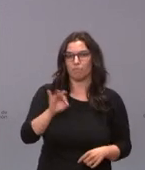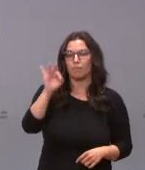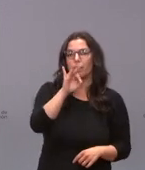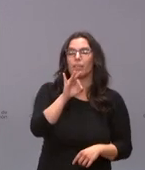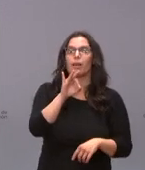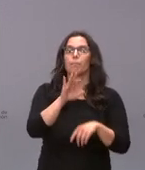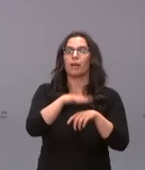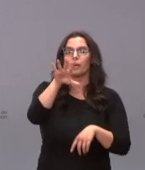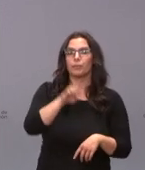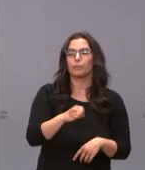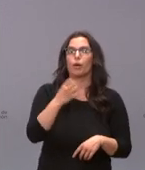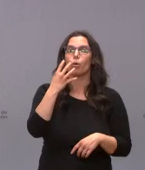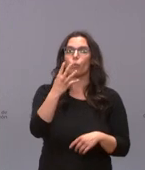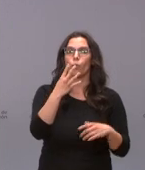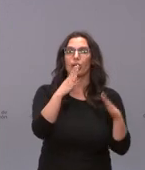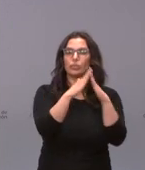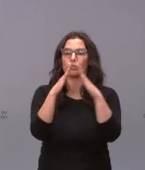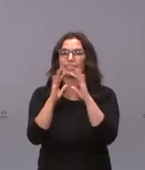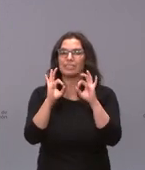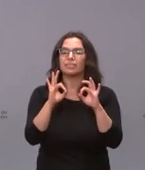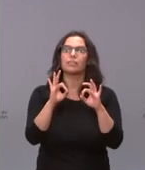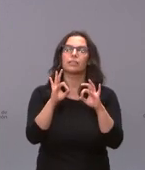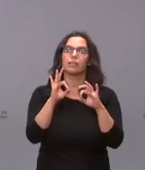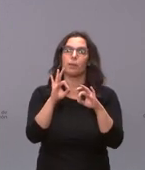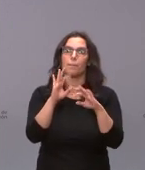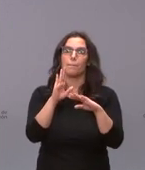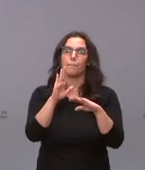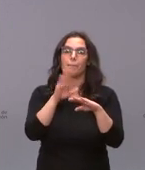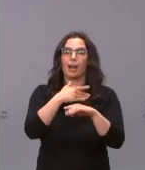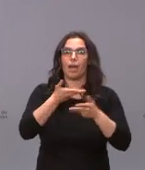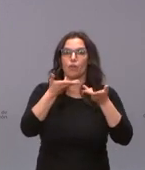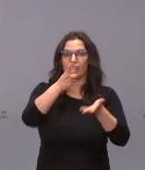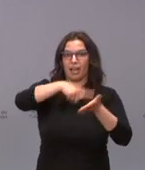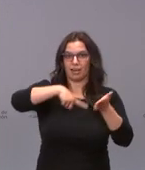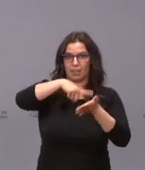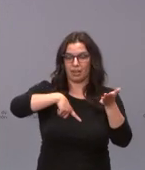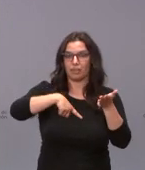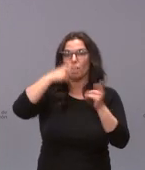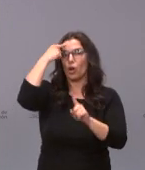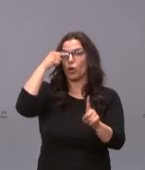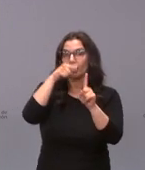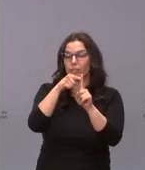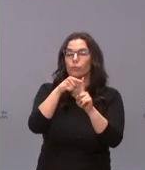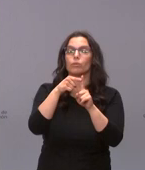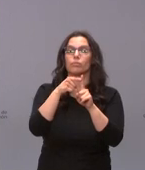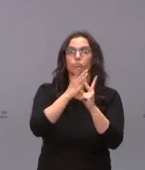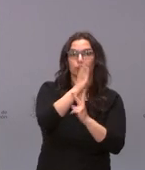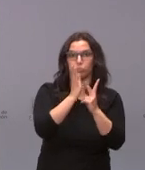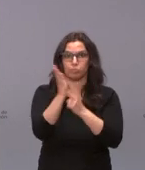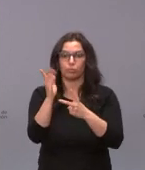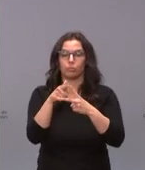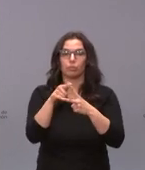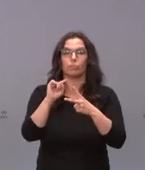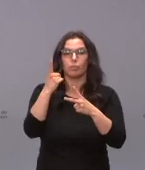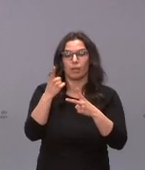para la adquisición de cuatro viviendas que están destinadas al alquiler con el doble fin de incrementar nuestro